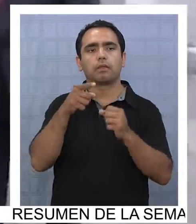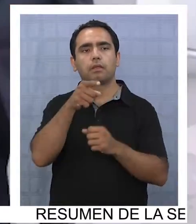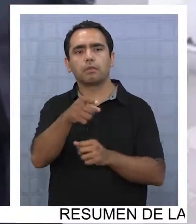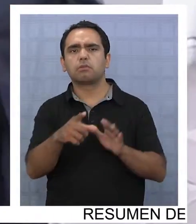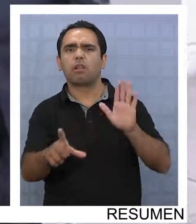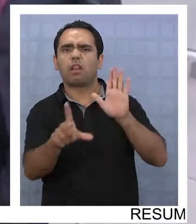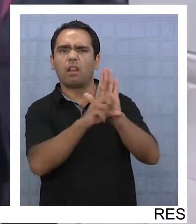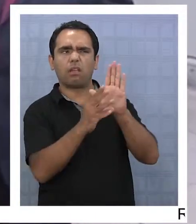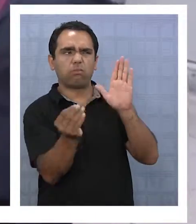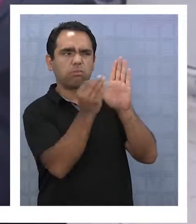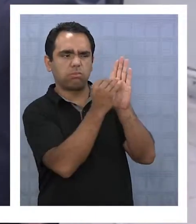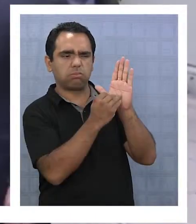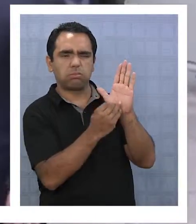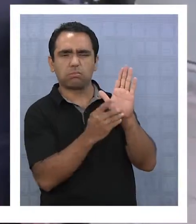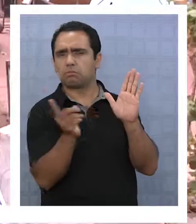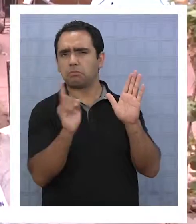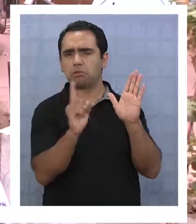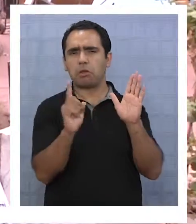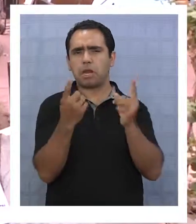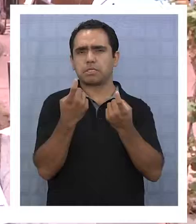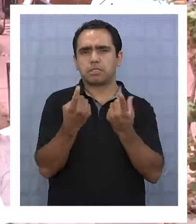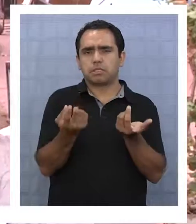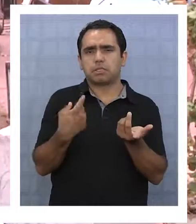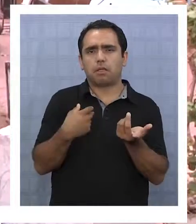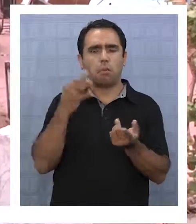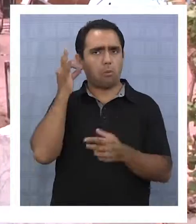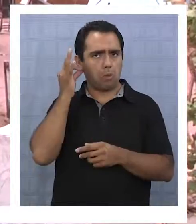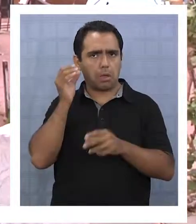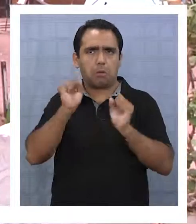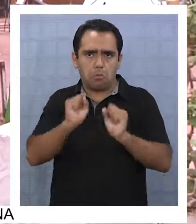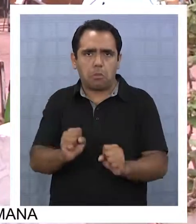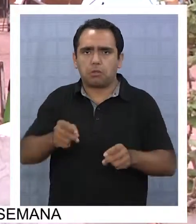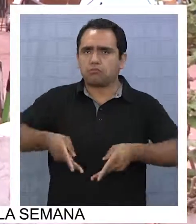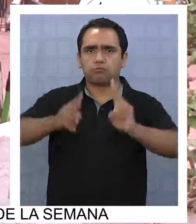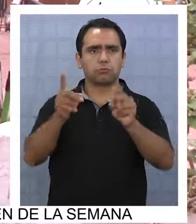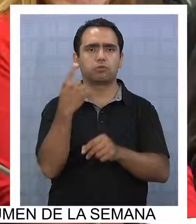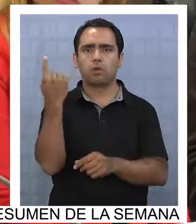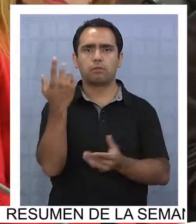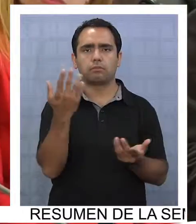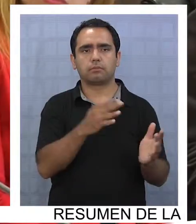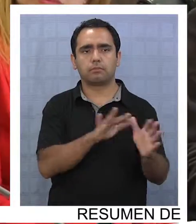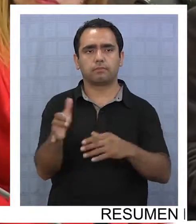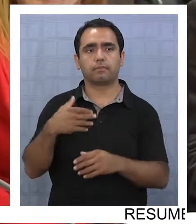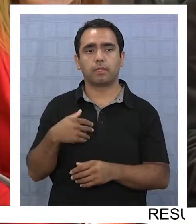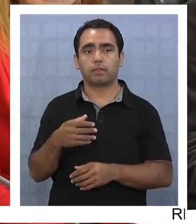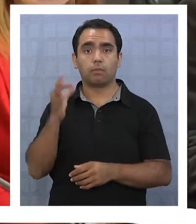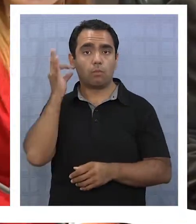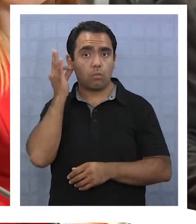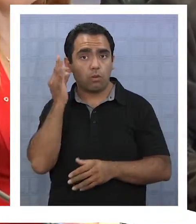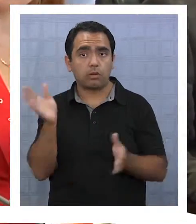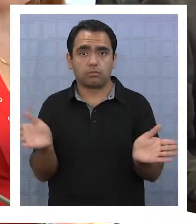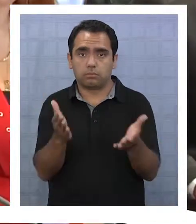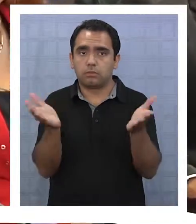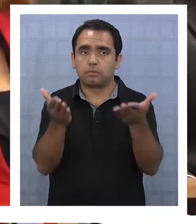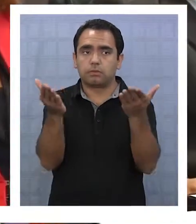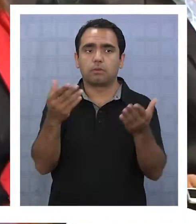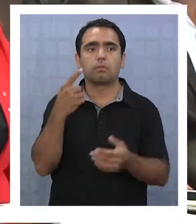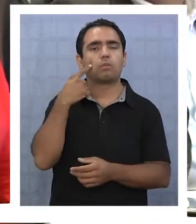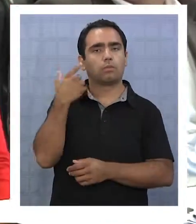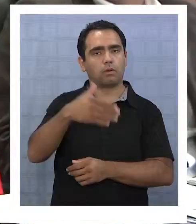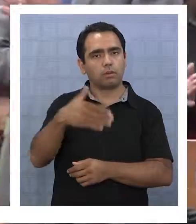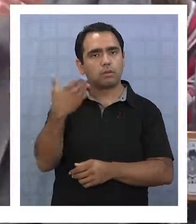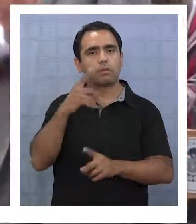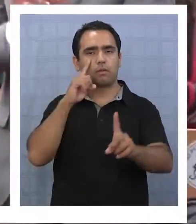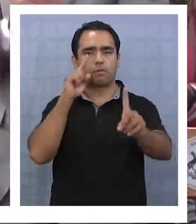por cautelar esto de manera legal, con una norma o de manera porcentual. Fomentar la presencia de mujeres en cargos